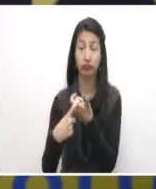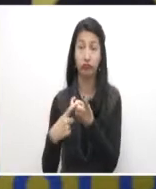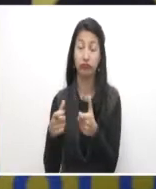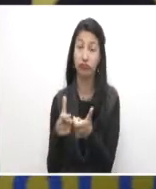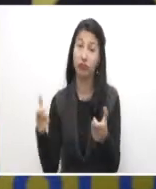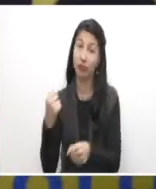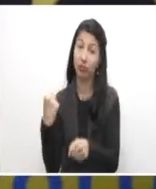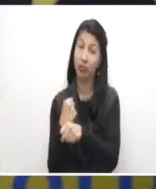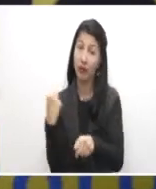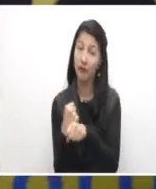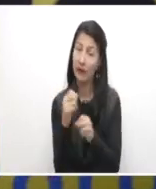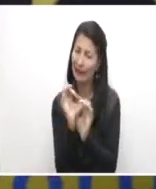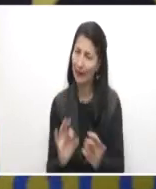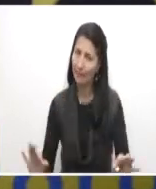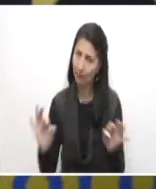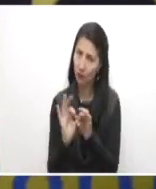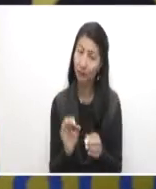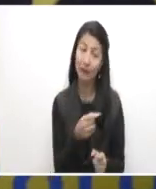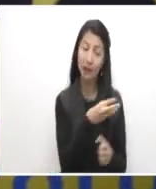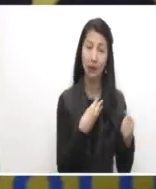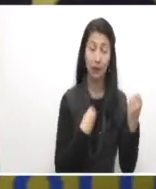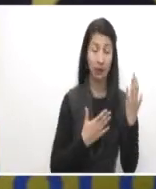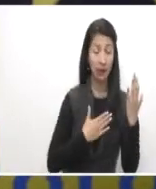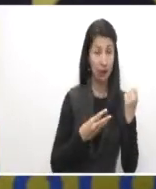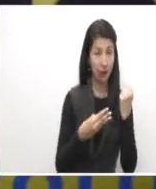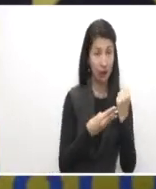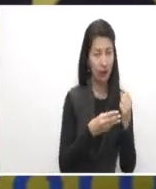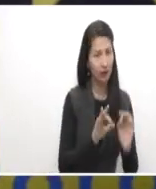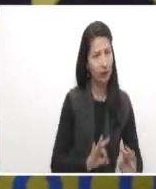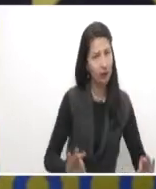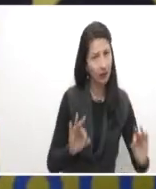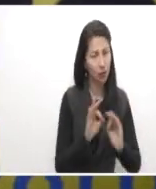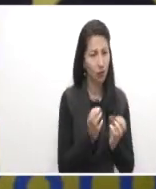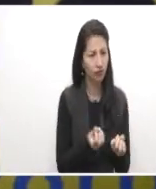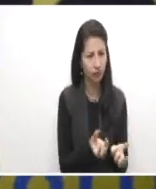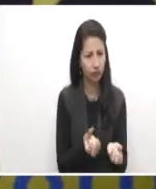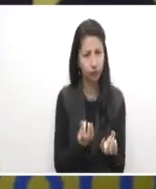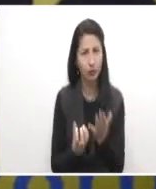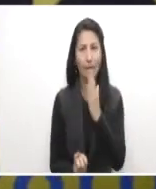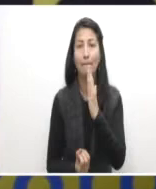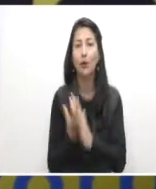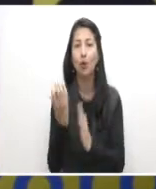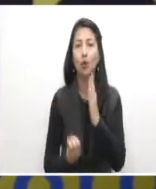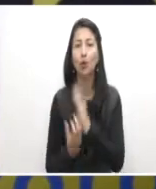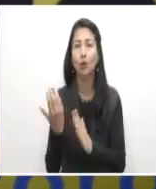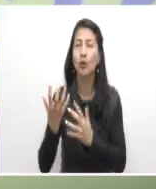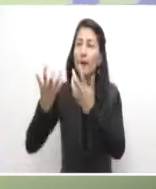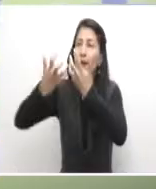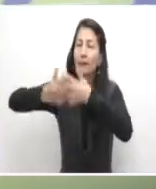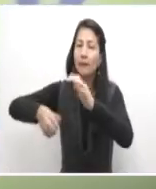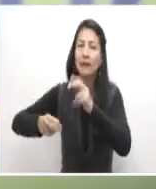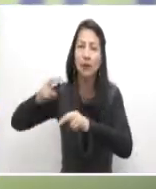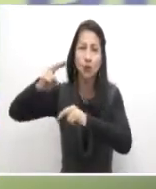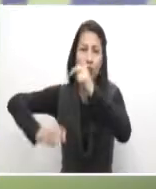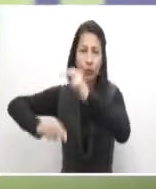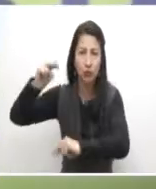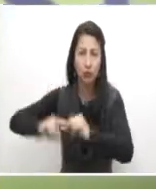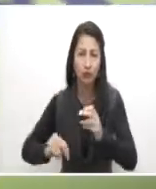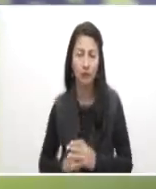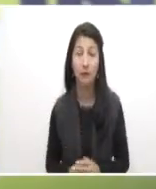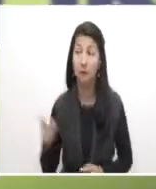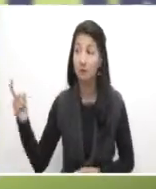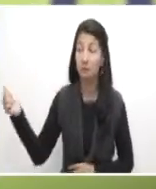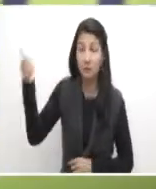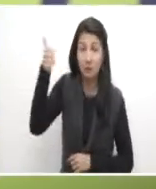de empleo, para lo cual el Sena es fundamental para lograr los objetivos de productividad de las empresas de construcción del país. Así lo expresó el